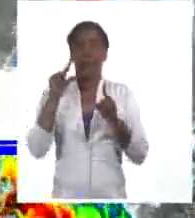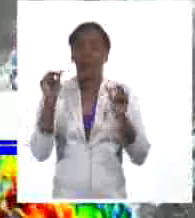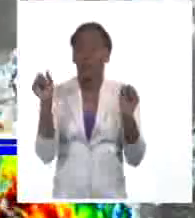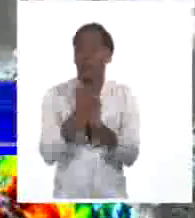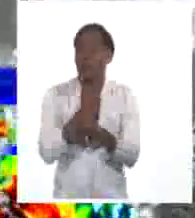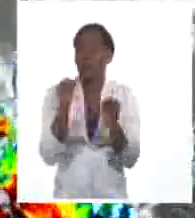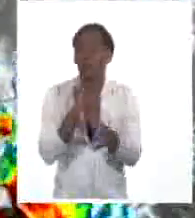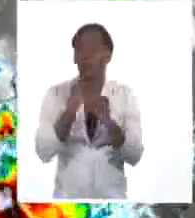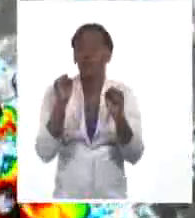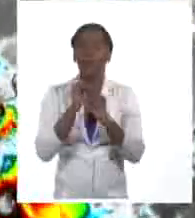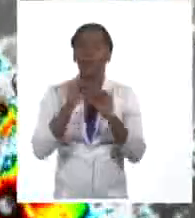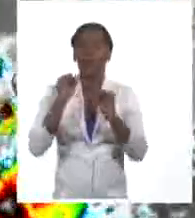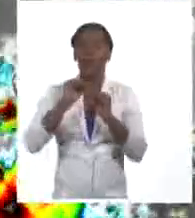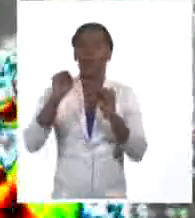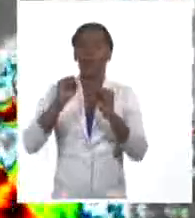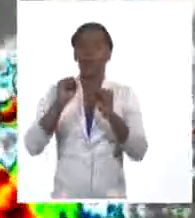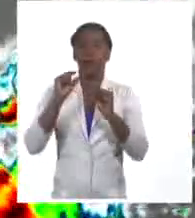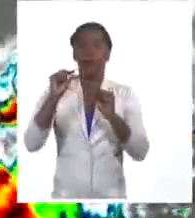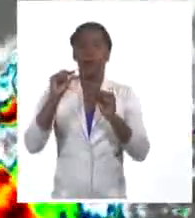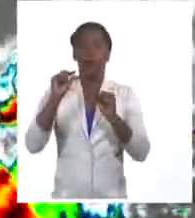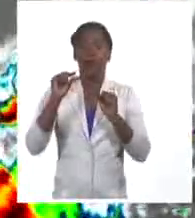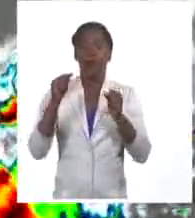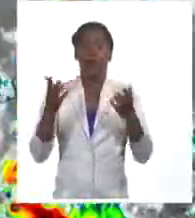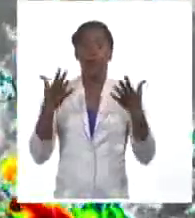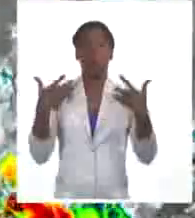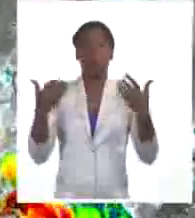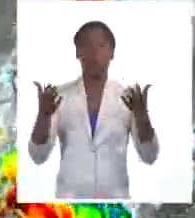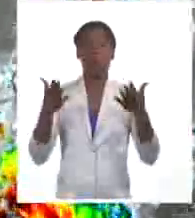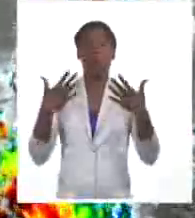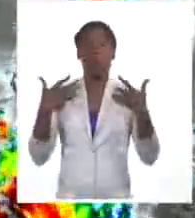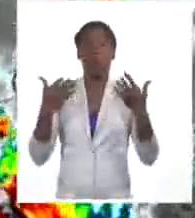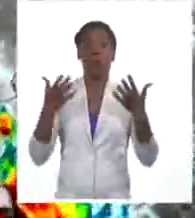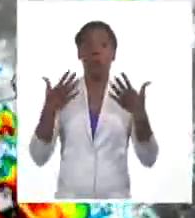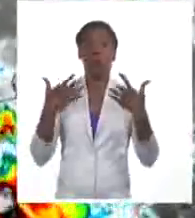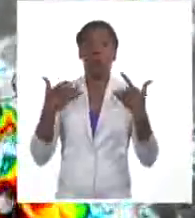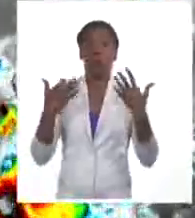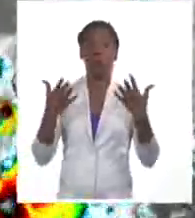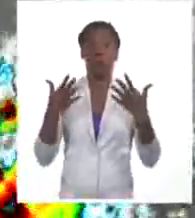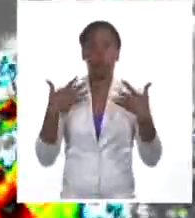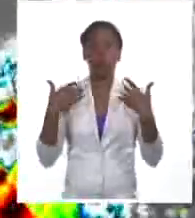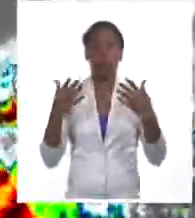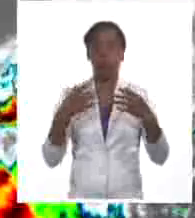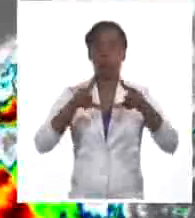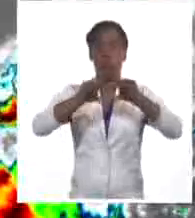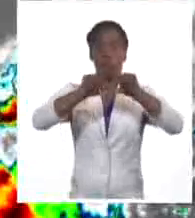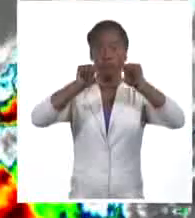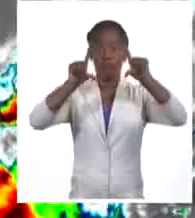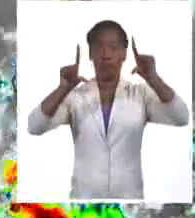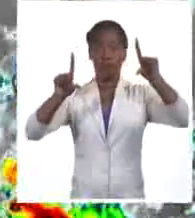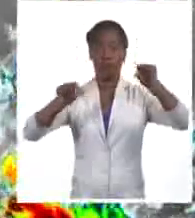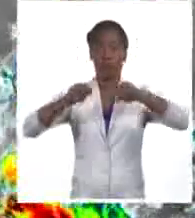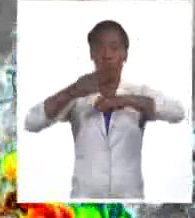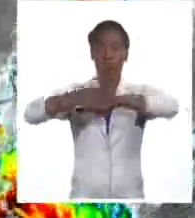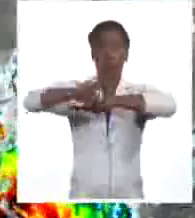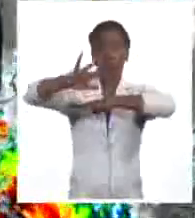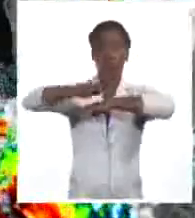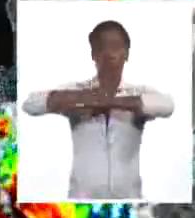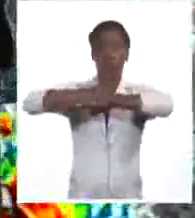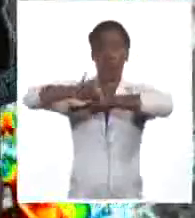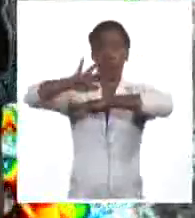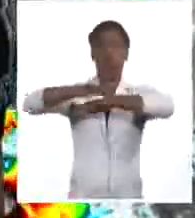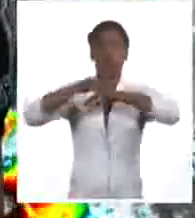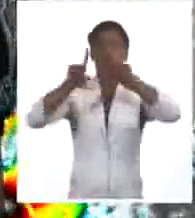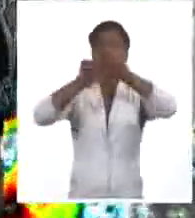zonas del interior, días cálidos y vientos algo fuertes hacia zonas de la costa norte con aisladas precipitaciones. En las imágenes de